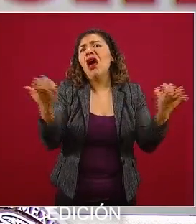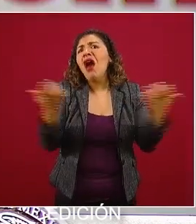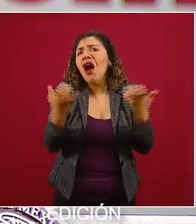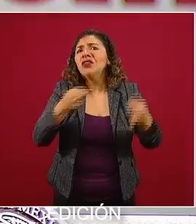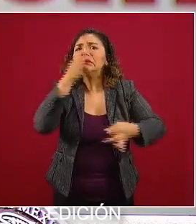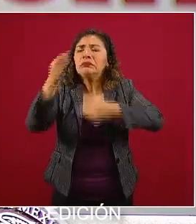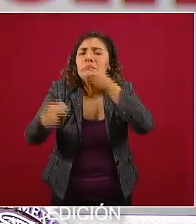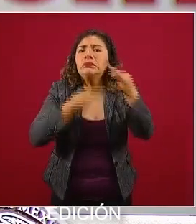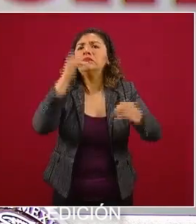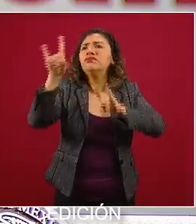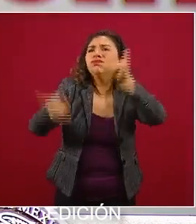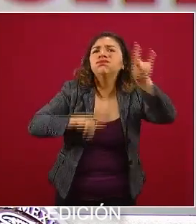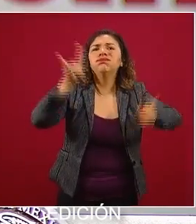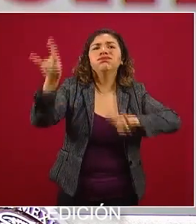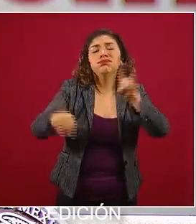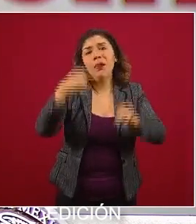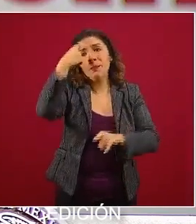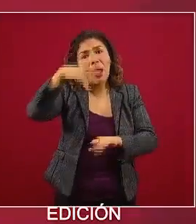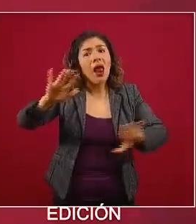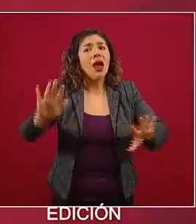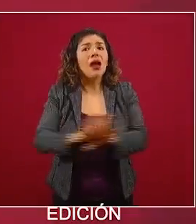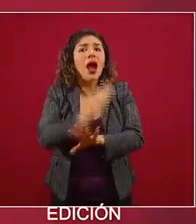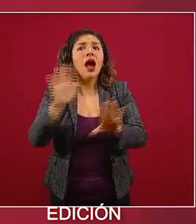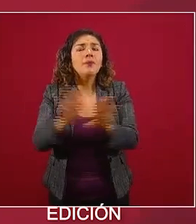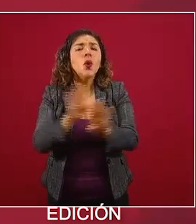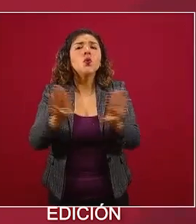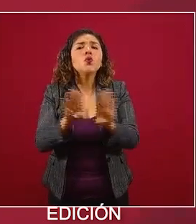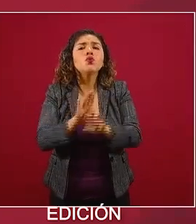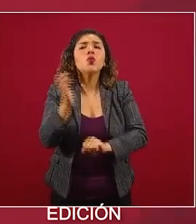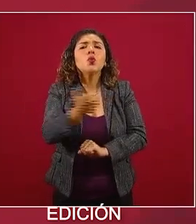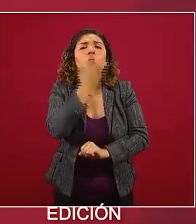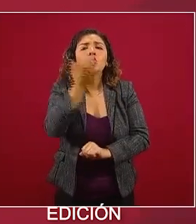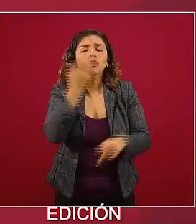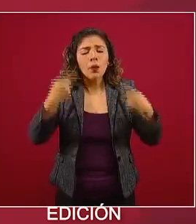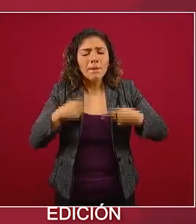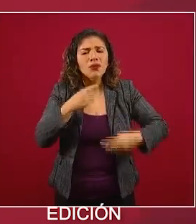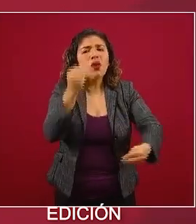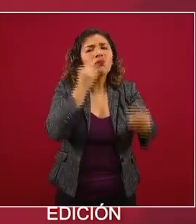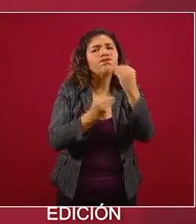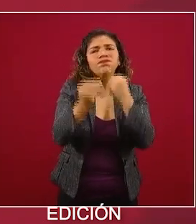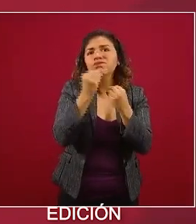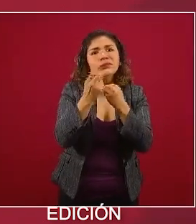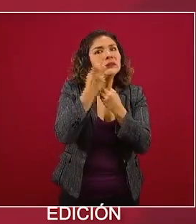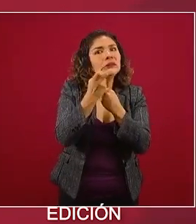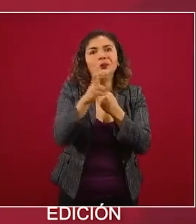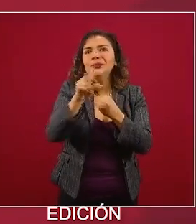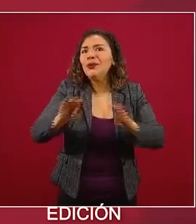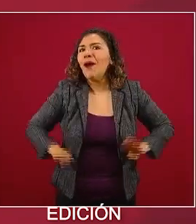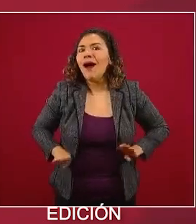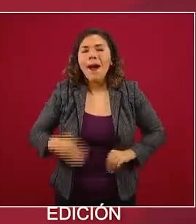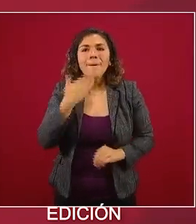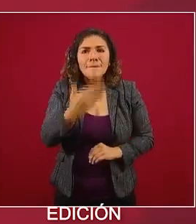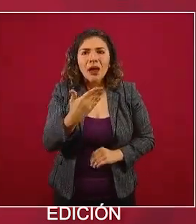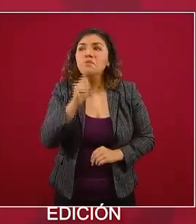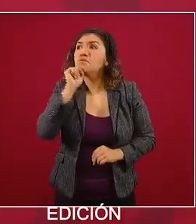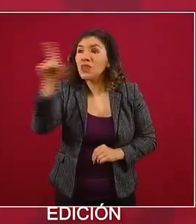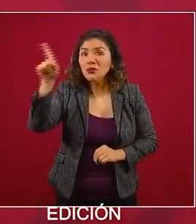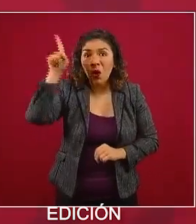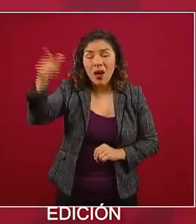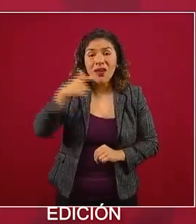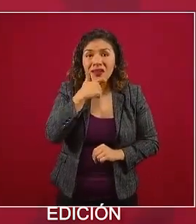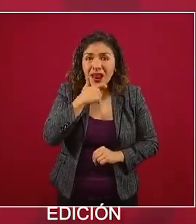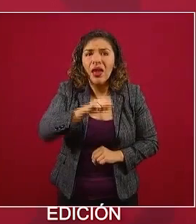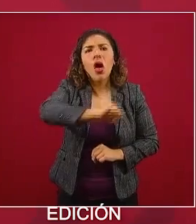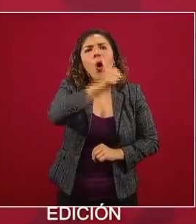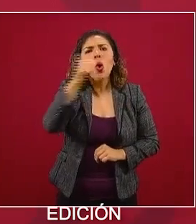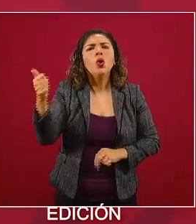ayuden a modificar los hábitos alimentarios, porque también en el Reino Unido y varios otros países las